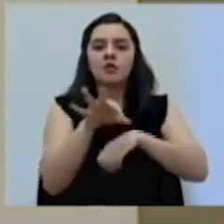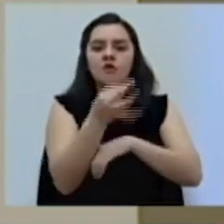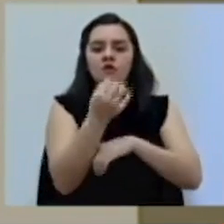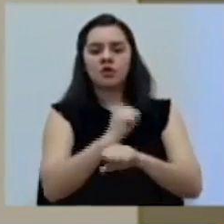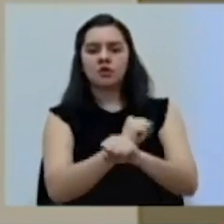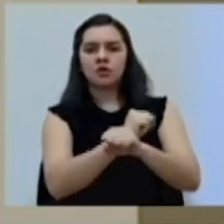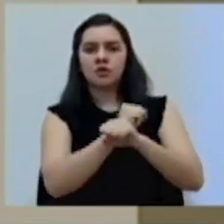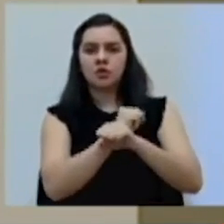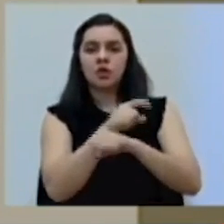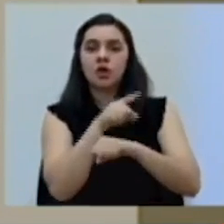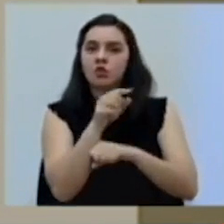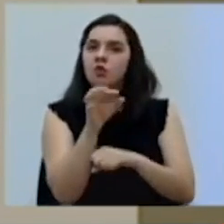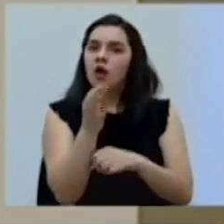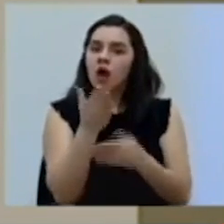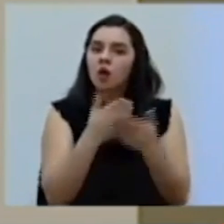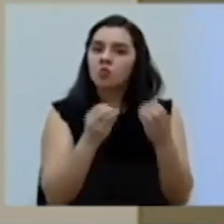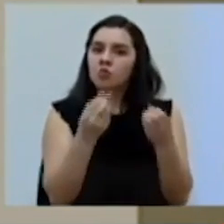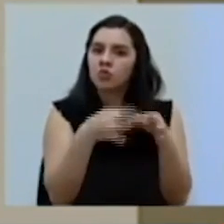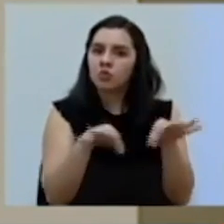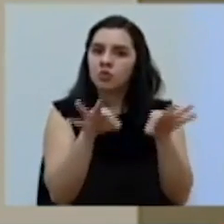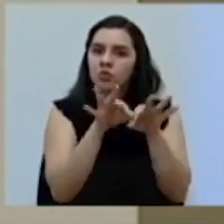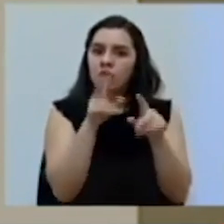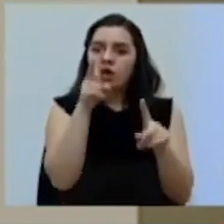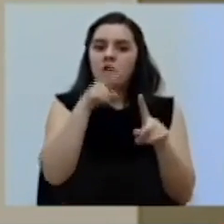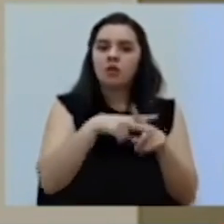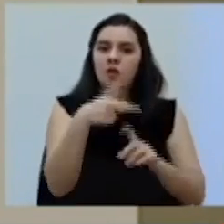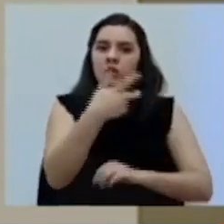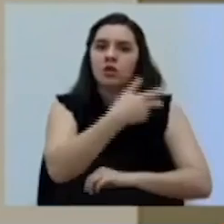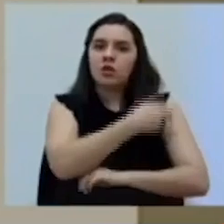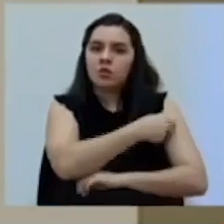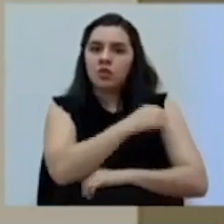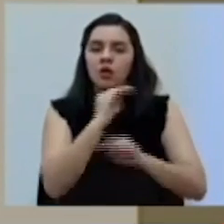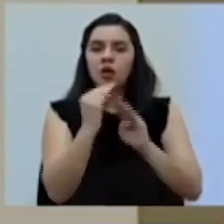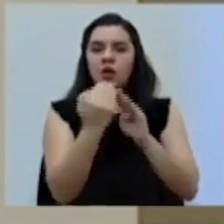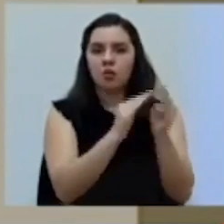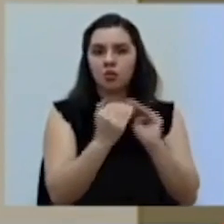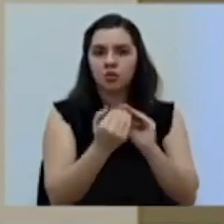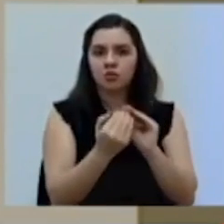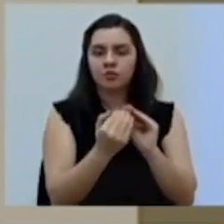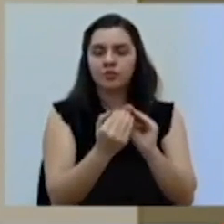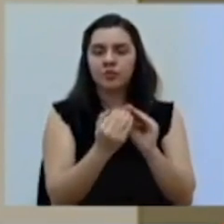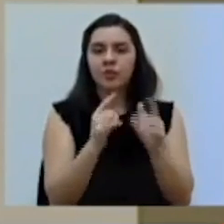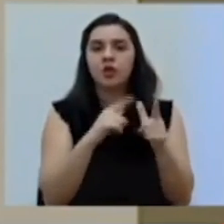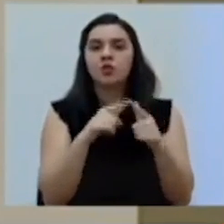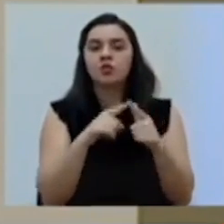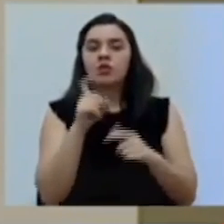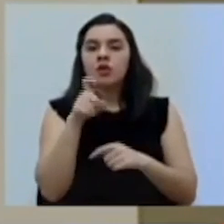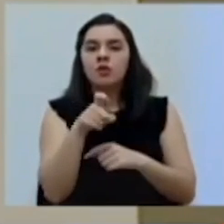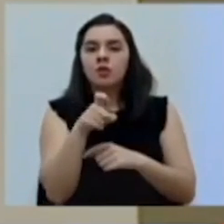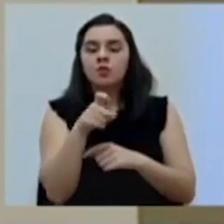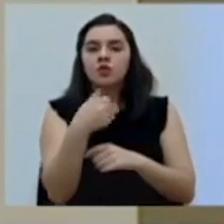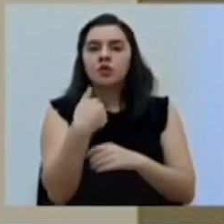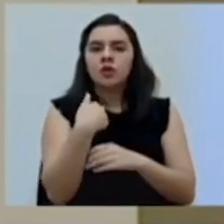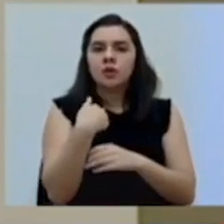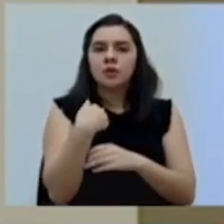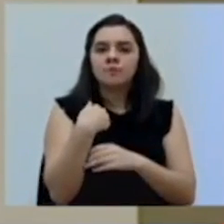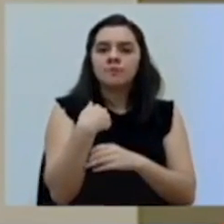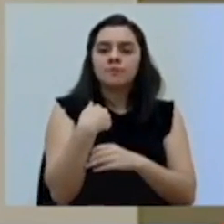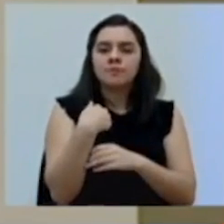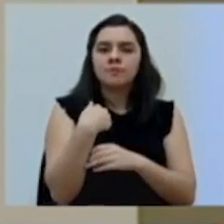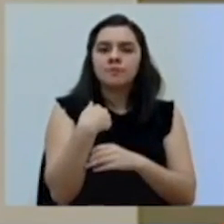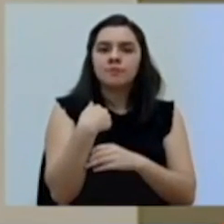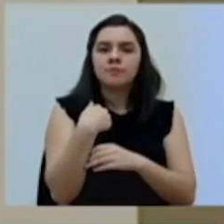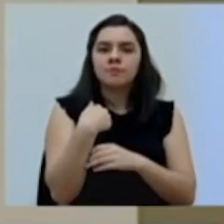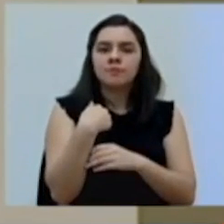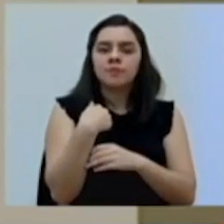segura, y eso es algo muy importante, aplicar la vacuna en la población. Tenemos que tomar en cuenta elementos como, por ejemplo,